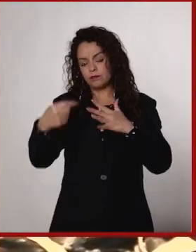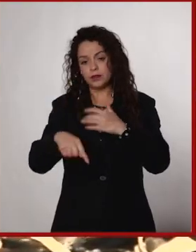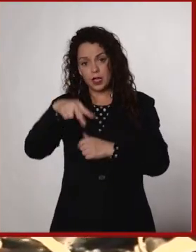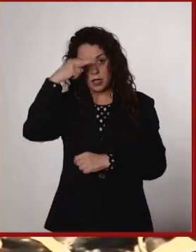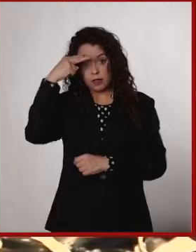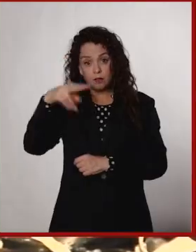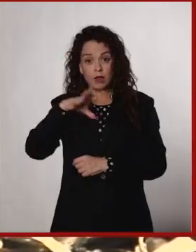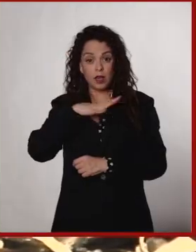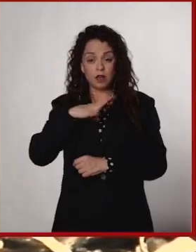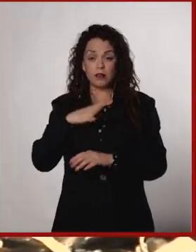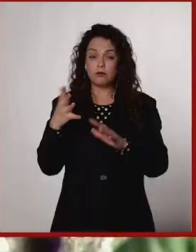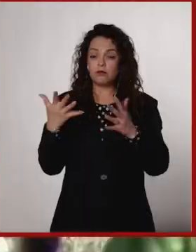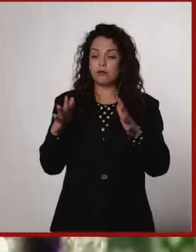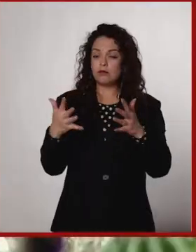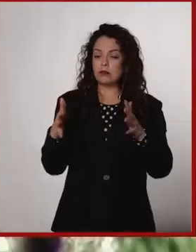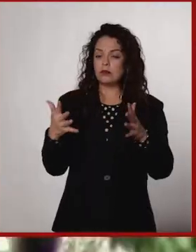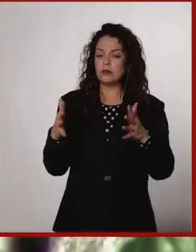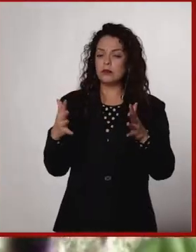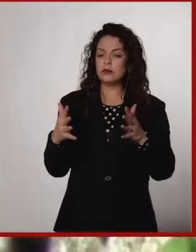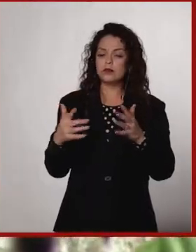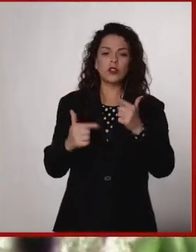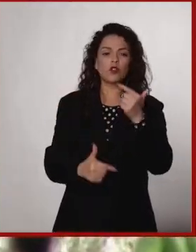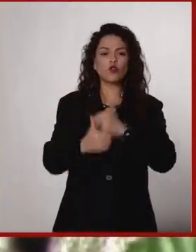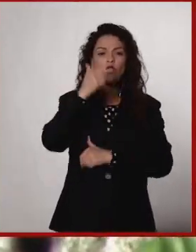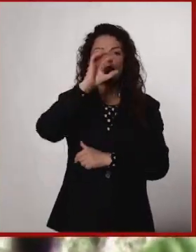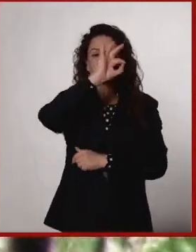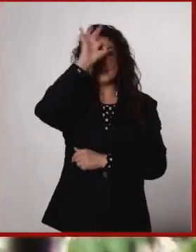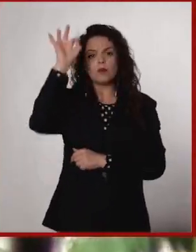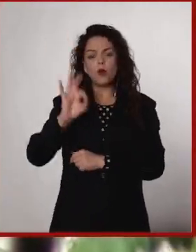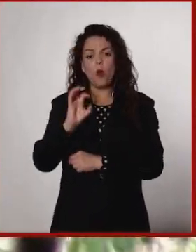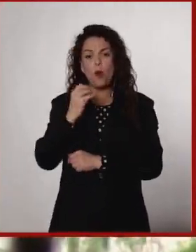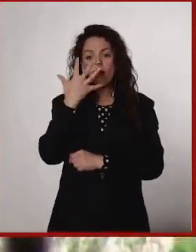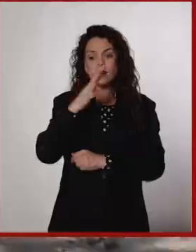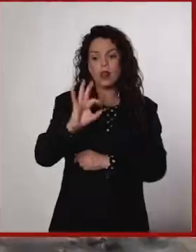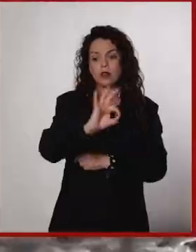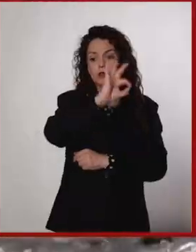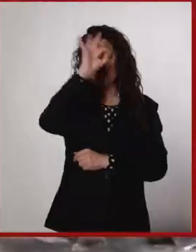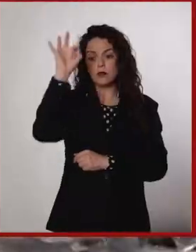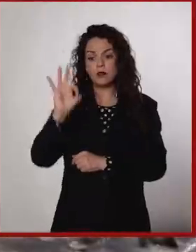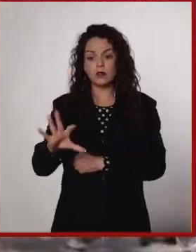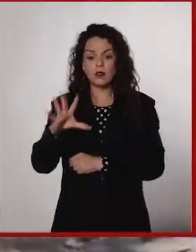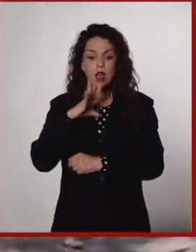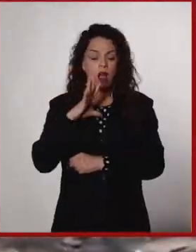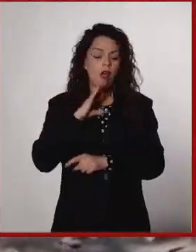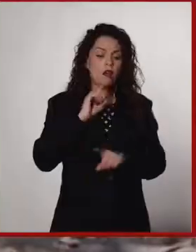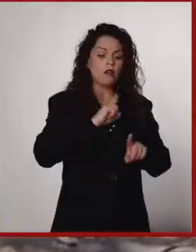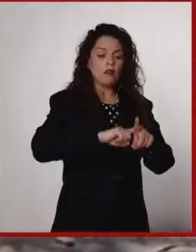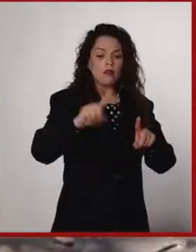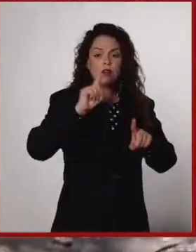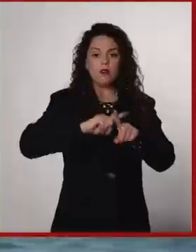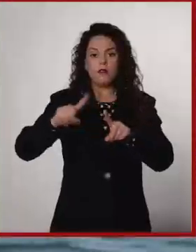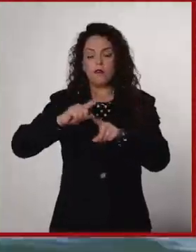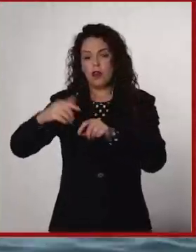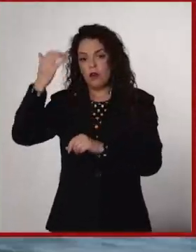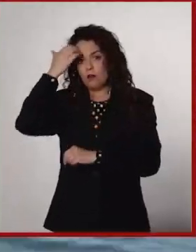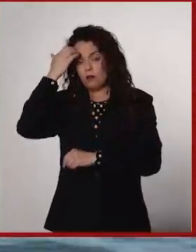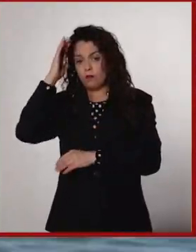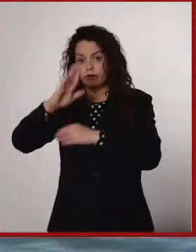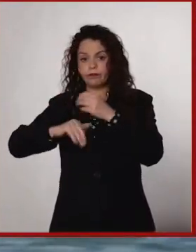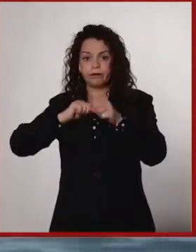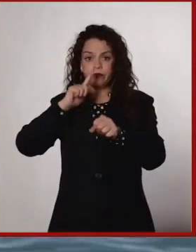es que México cuenta con alrededor de 12%, 10% de las especies